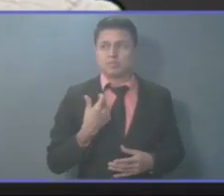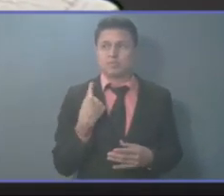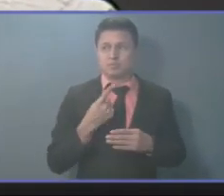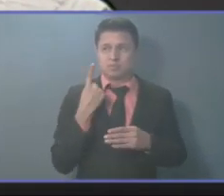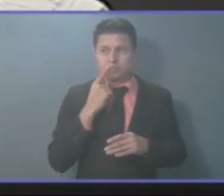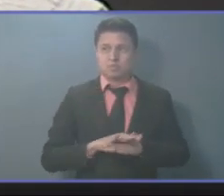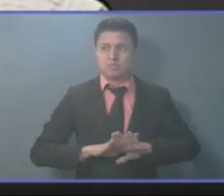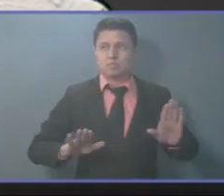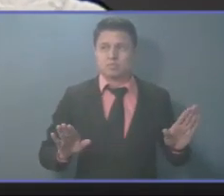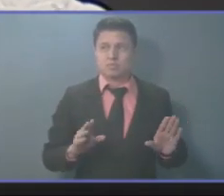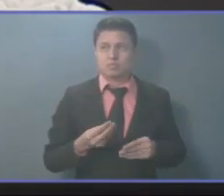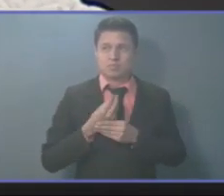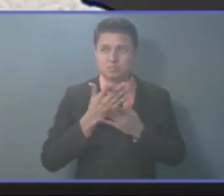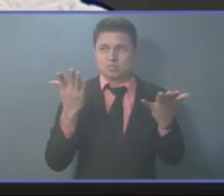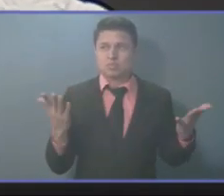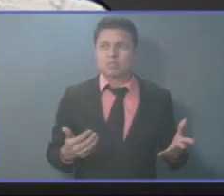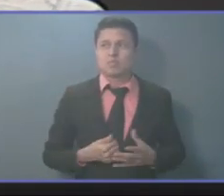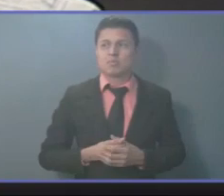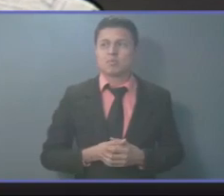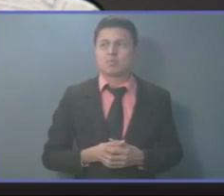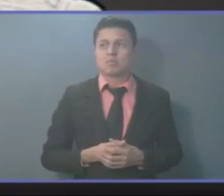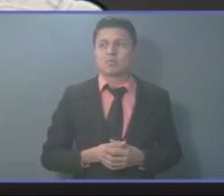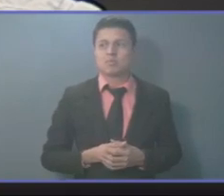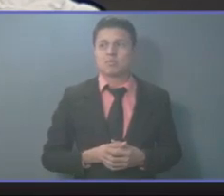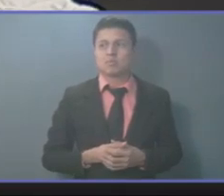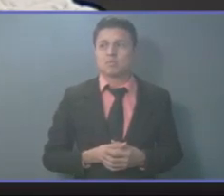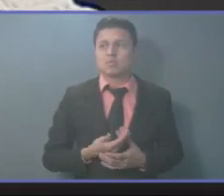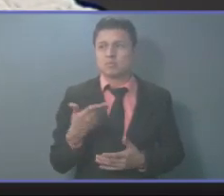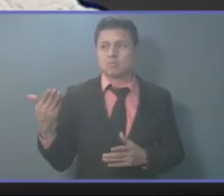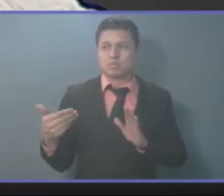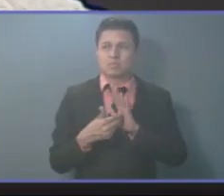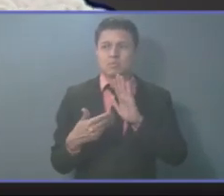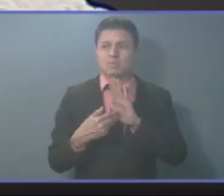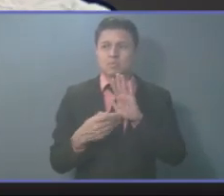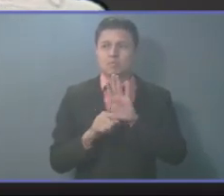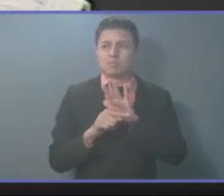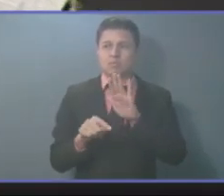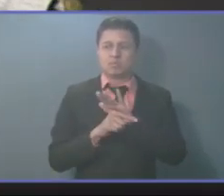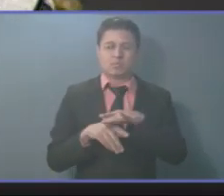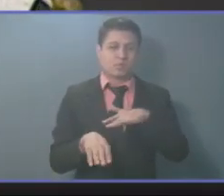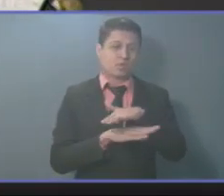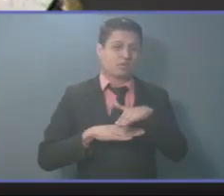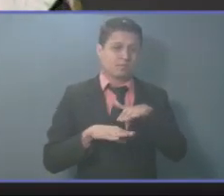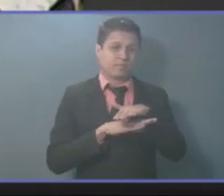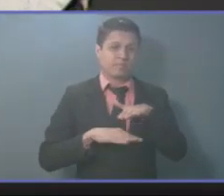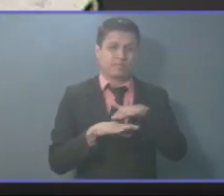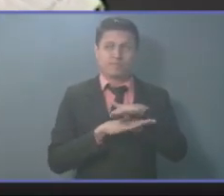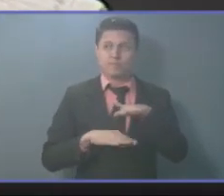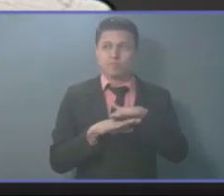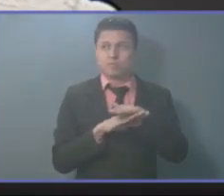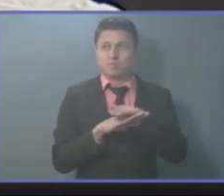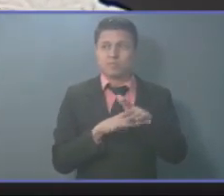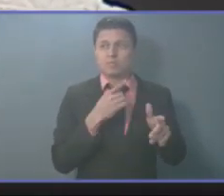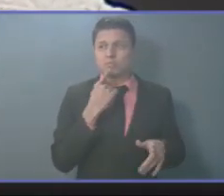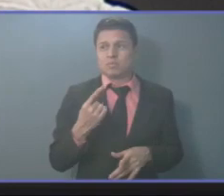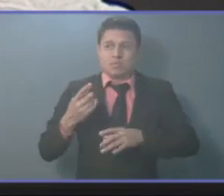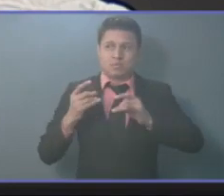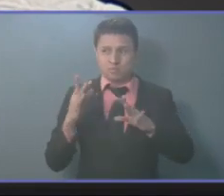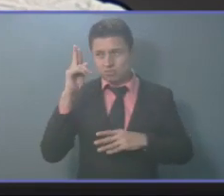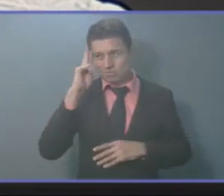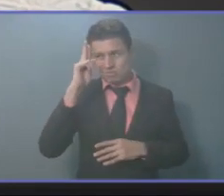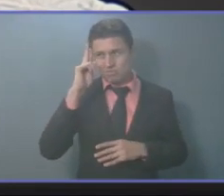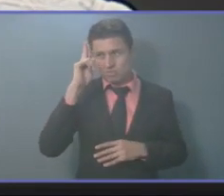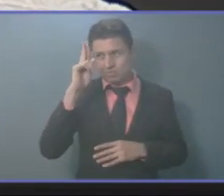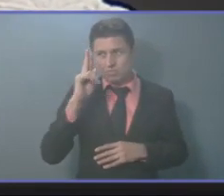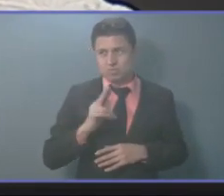diciendo lo siguiente, que las infurias son los argumentos de los que no tienen razón.